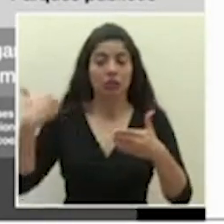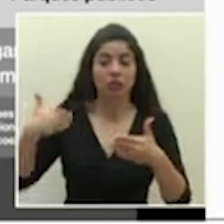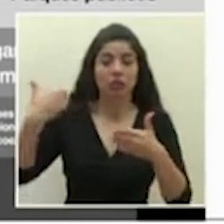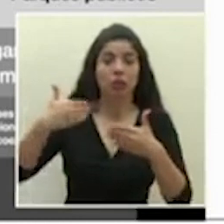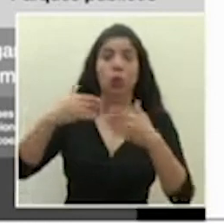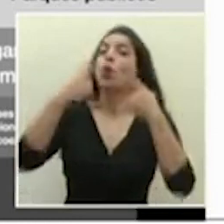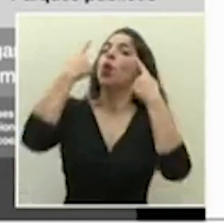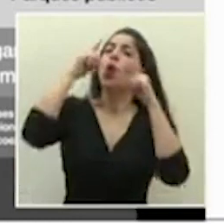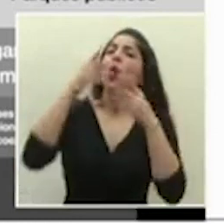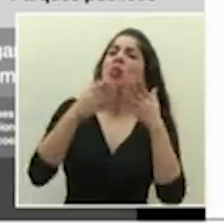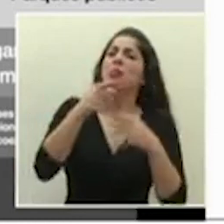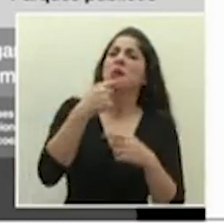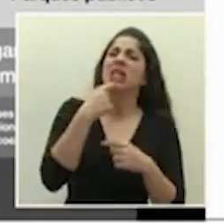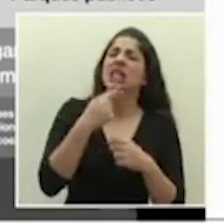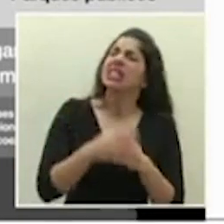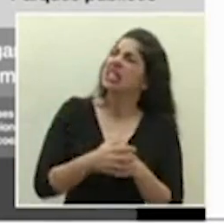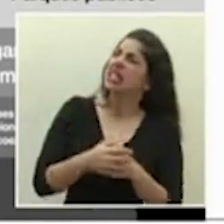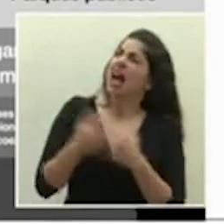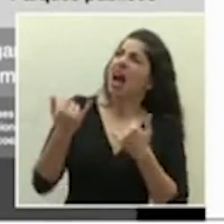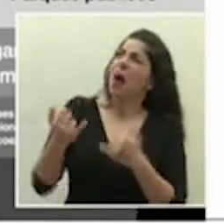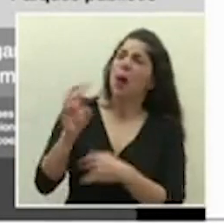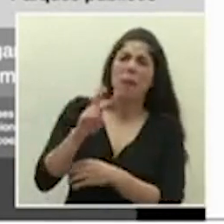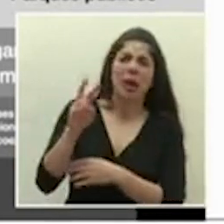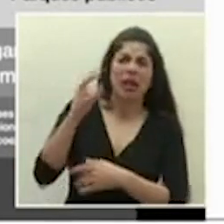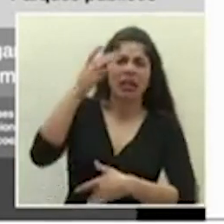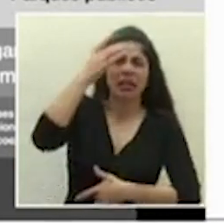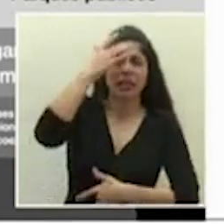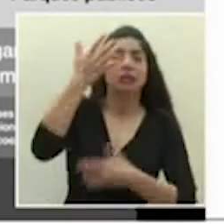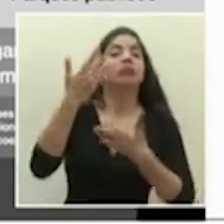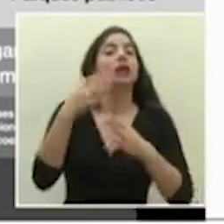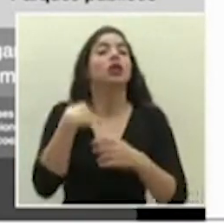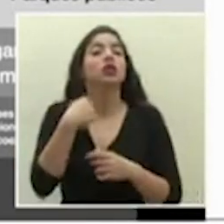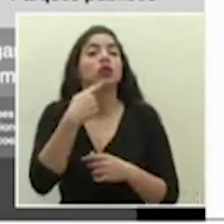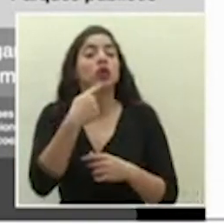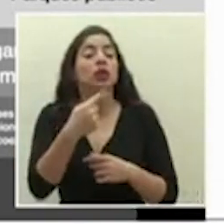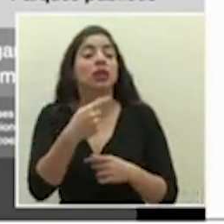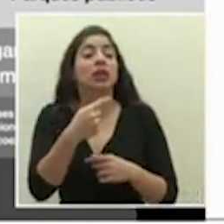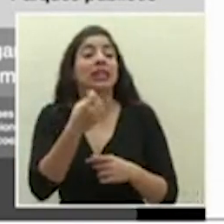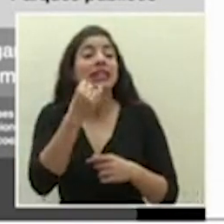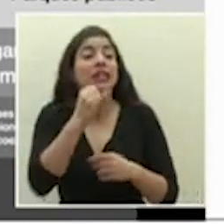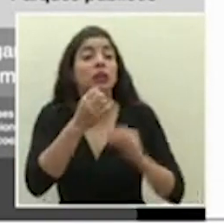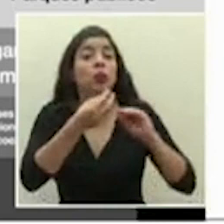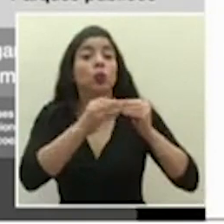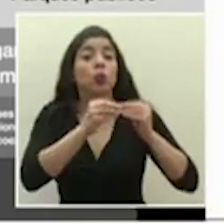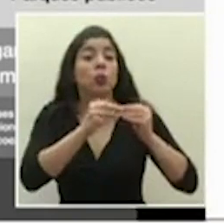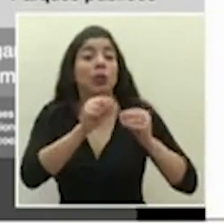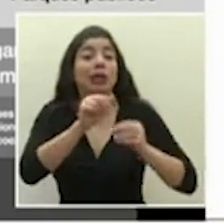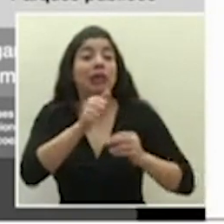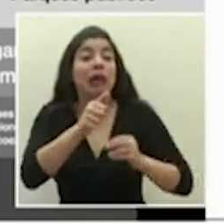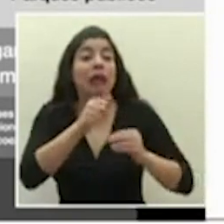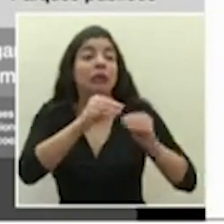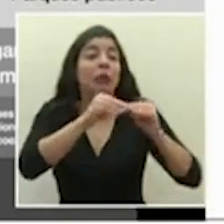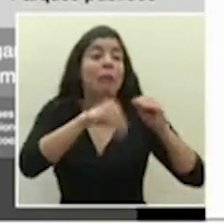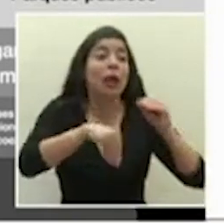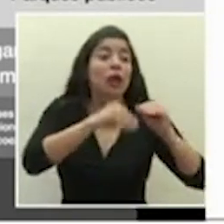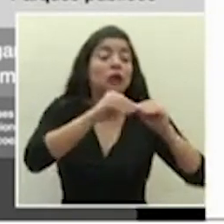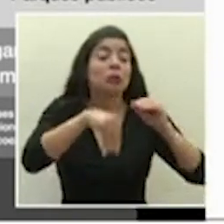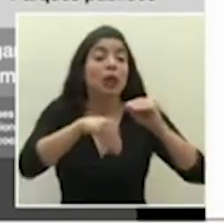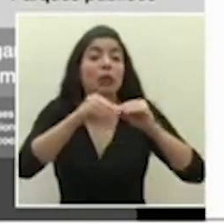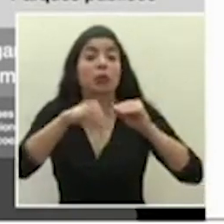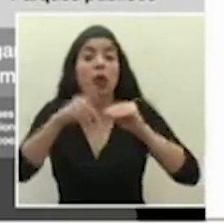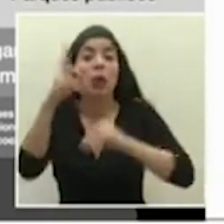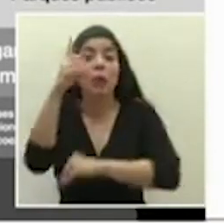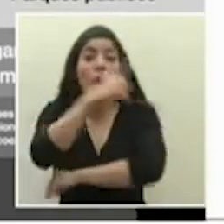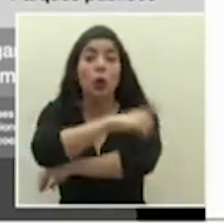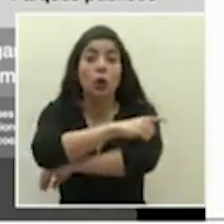me dirán, bueno, sí, tenemos 22 casos. Yo ya he dicho que continuar con una cifra de 10 casos o menos por día